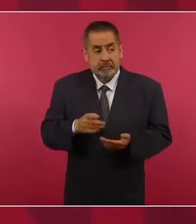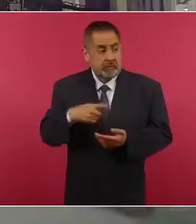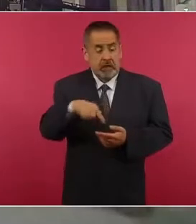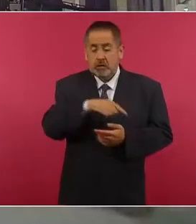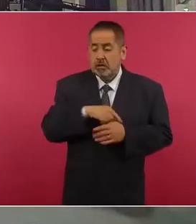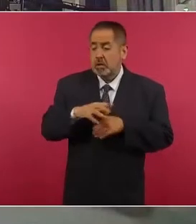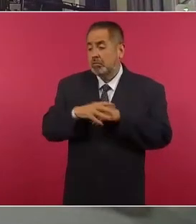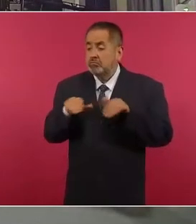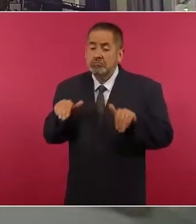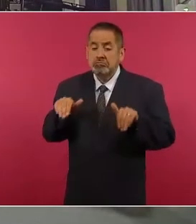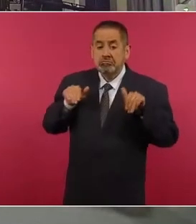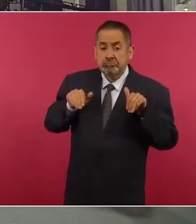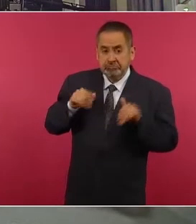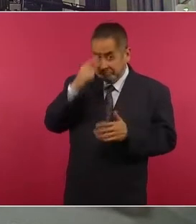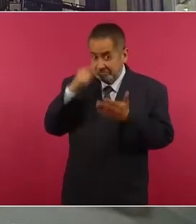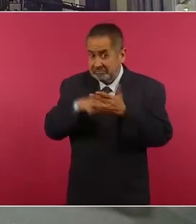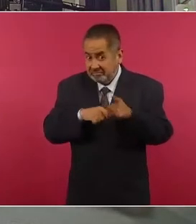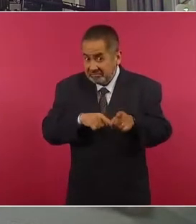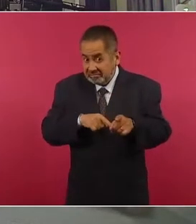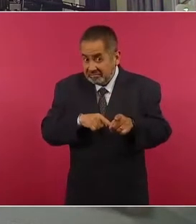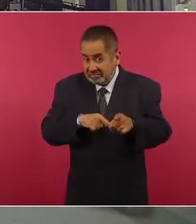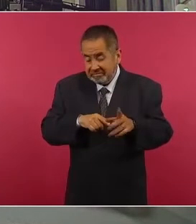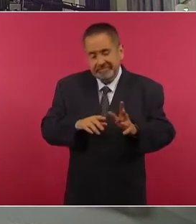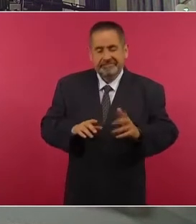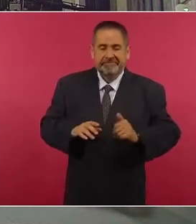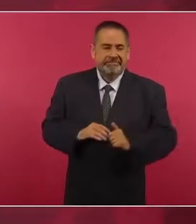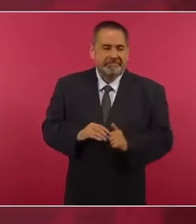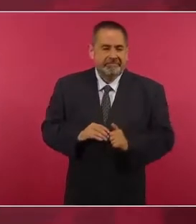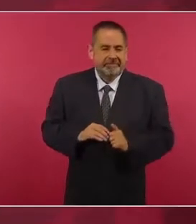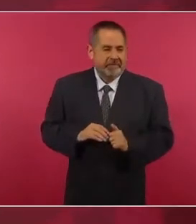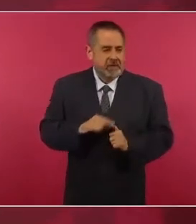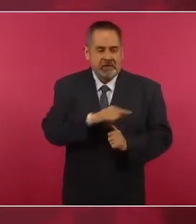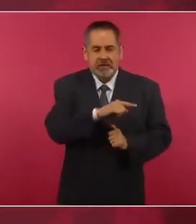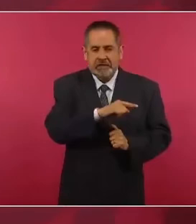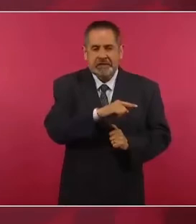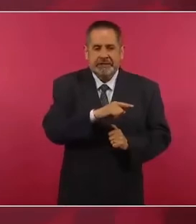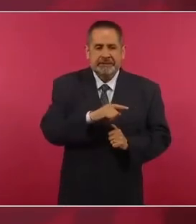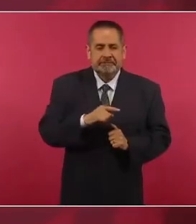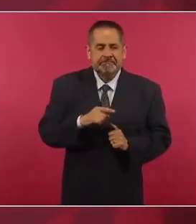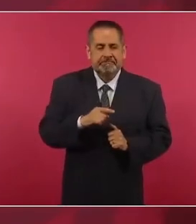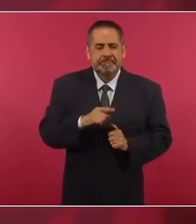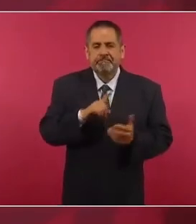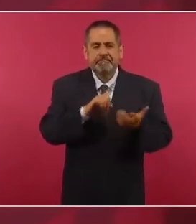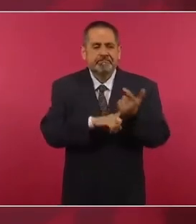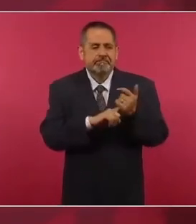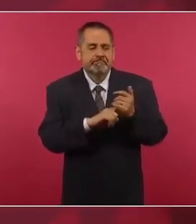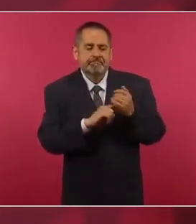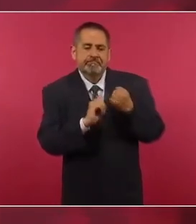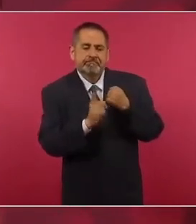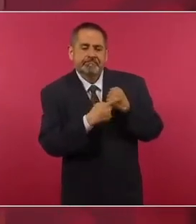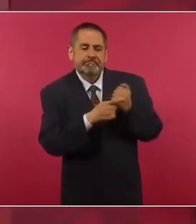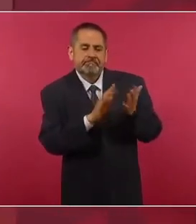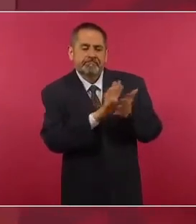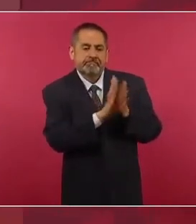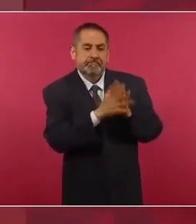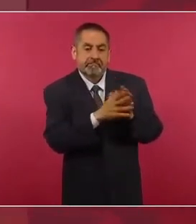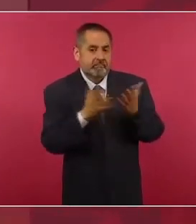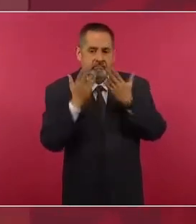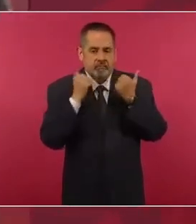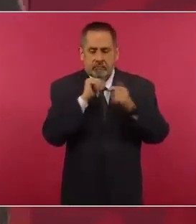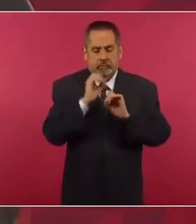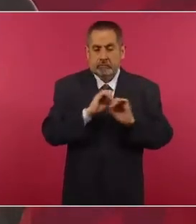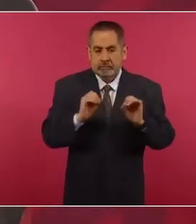y que no hay contubernio